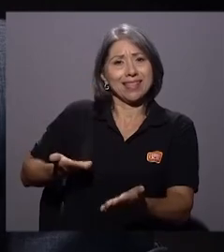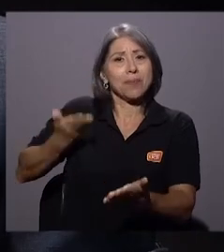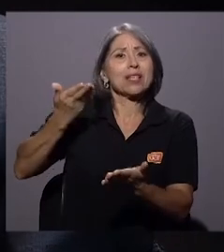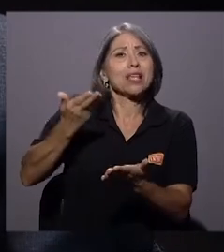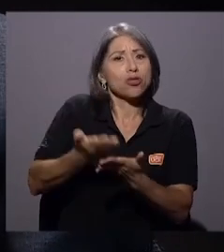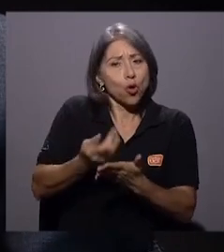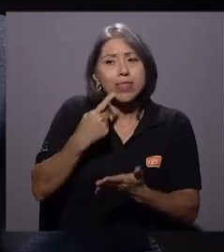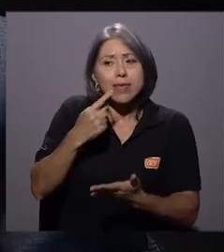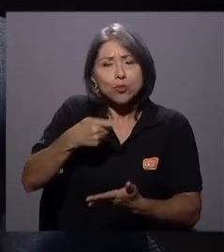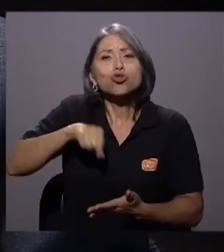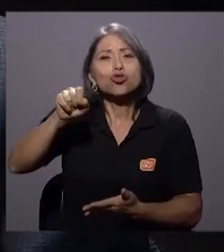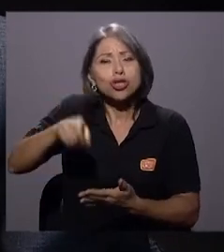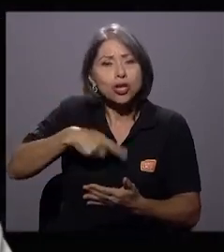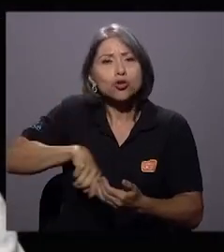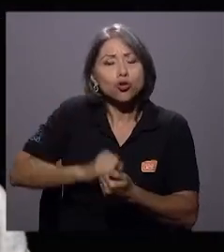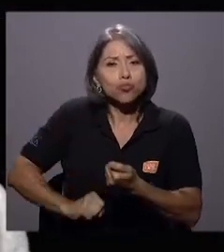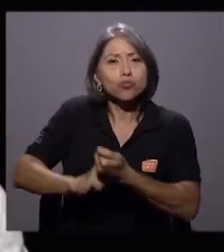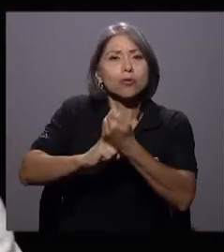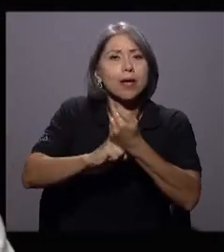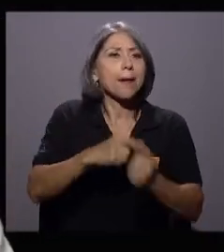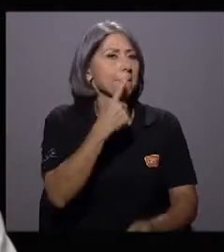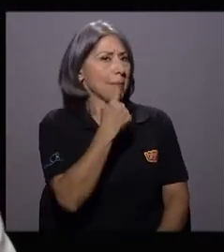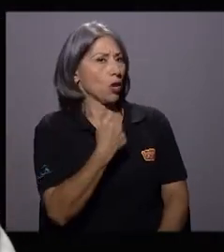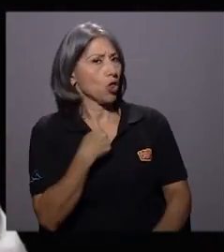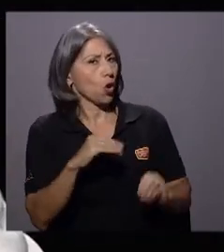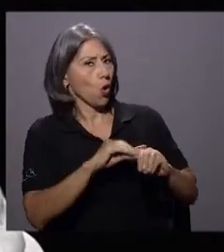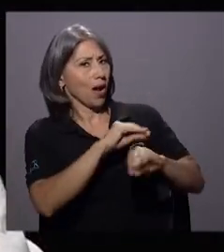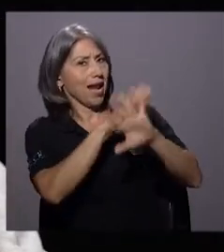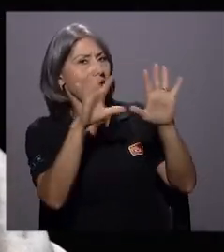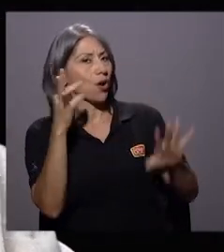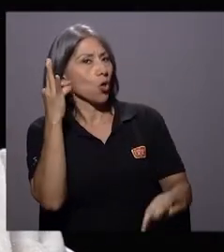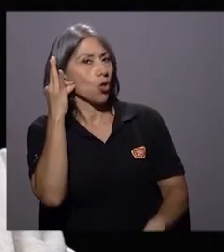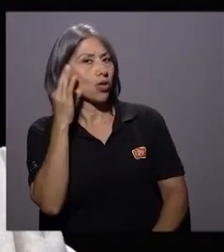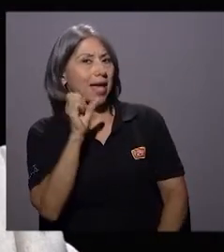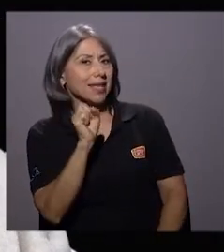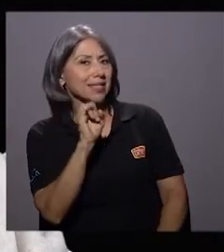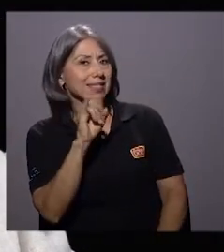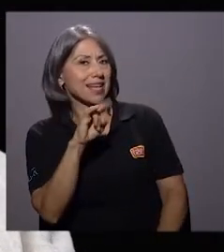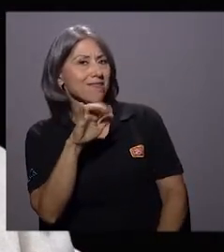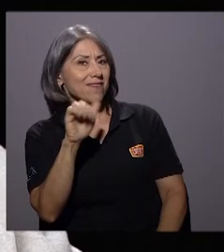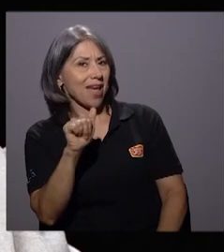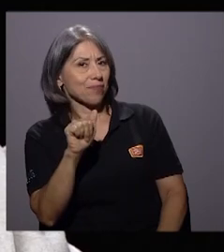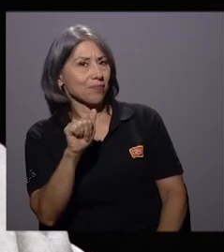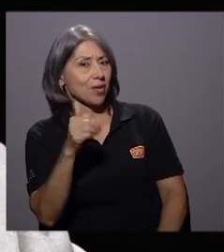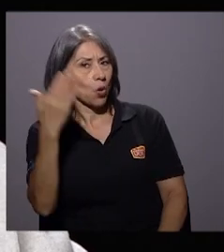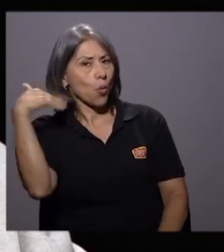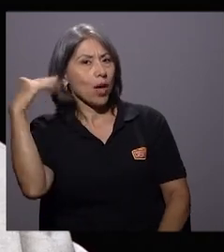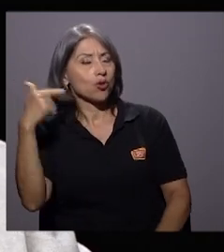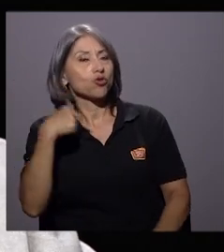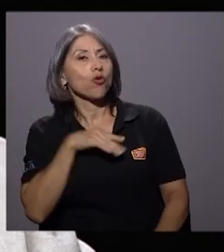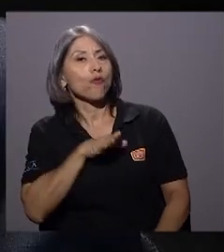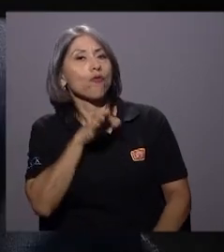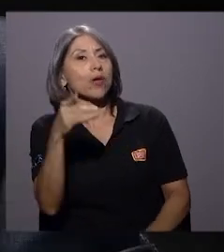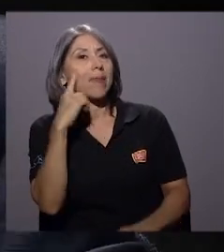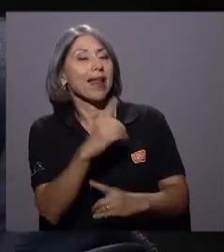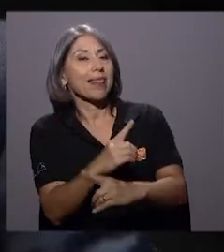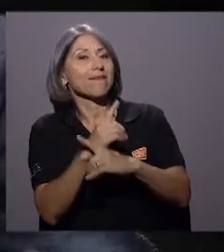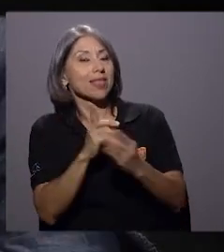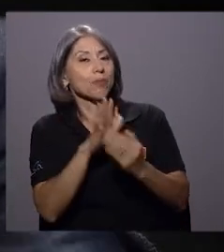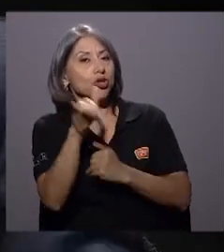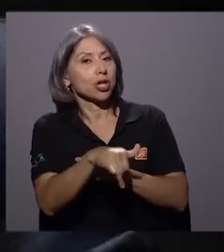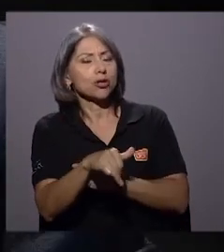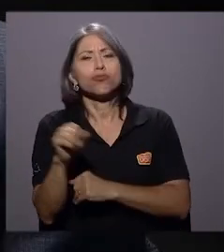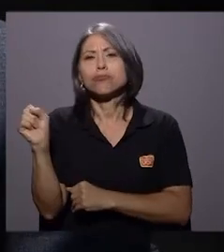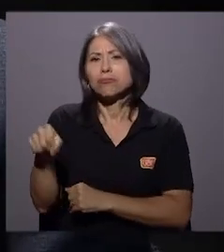Realizamos algunos ajustes. Me lo dijo muy claramente doña Silvia el día que presenté reflexiones en torno a la defensa del proyecto. Claro, y nosotros